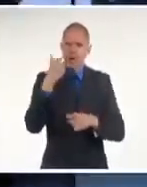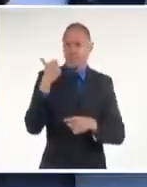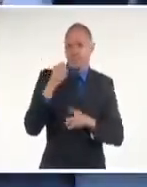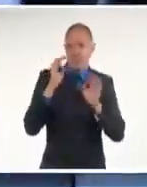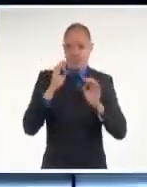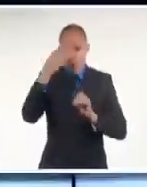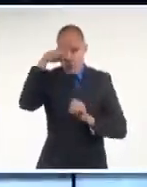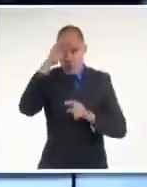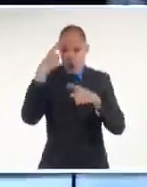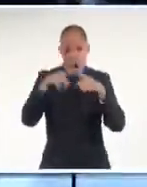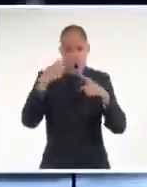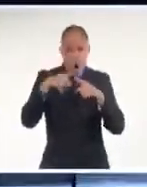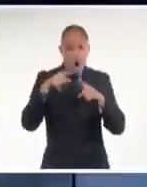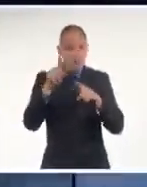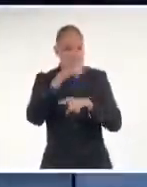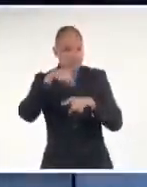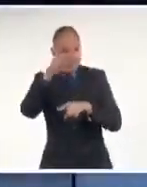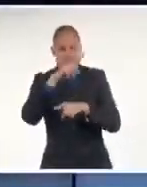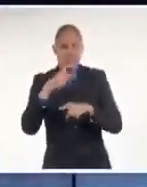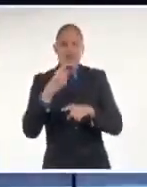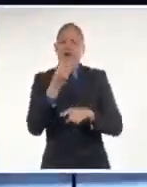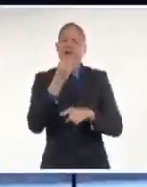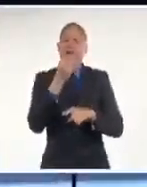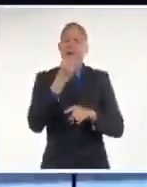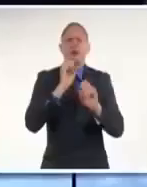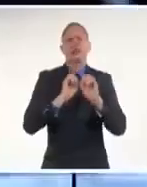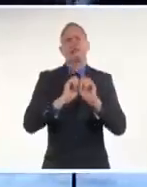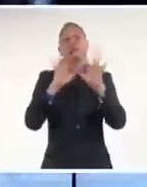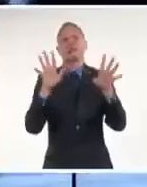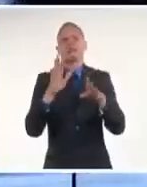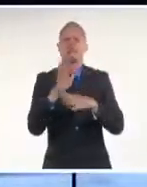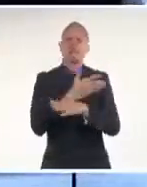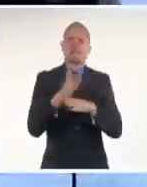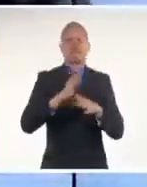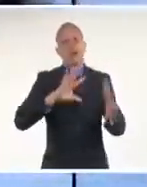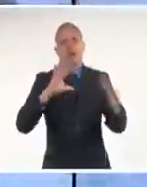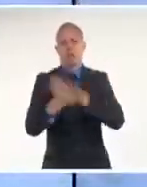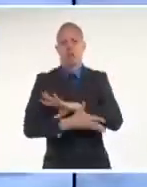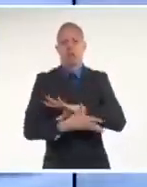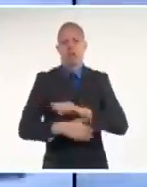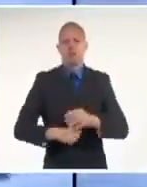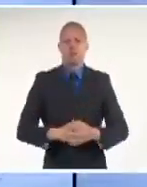Cuba dicen algunos medios para confundir y tratar de generar caos y malestar social en nuestro país. ¡Gracias!